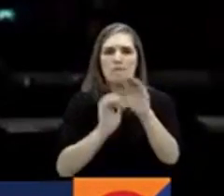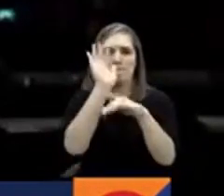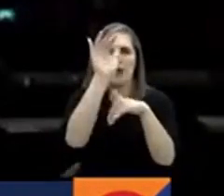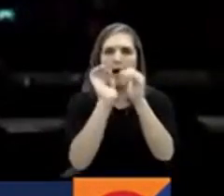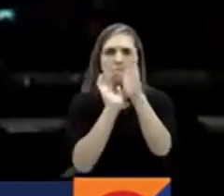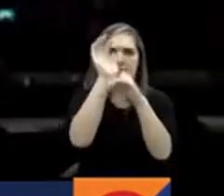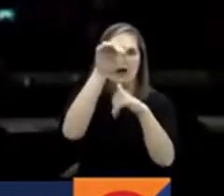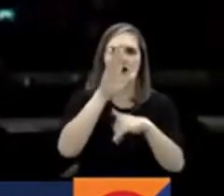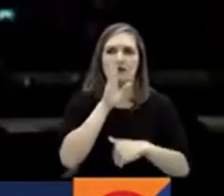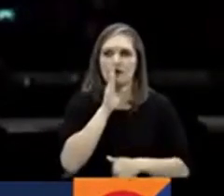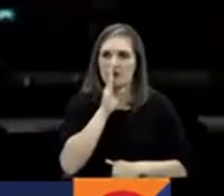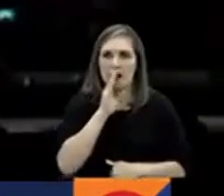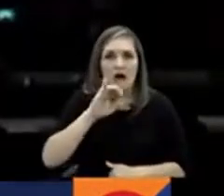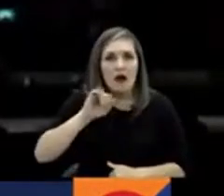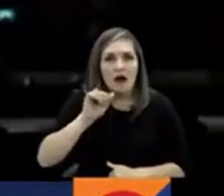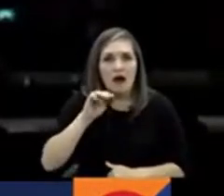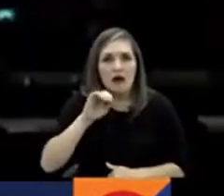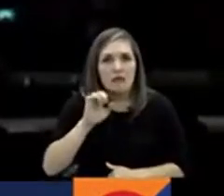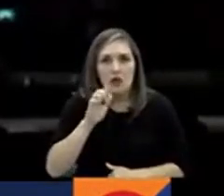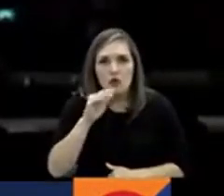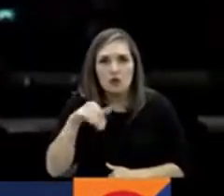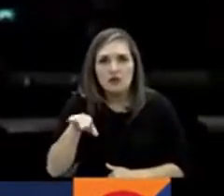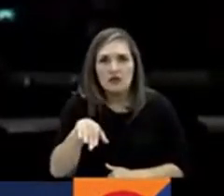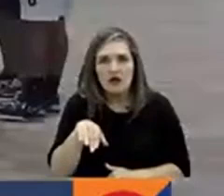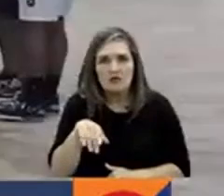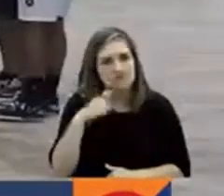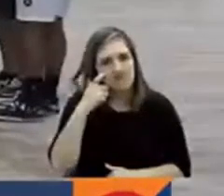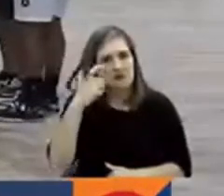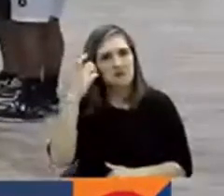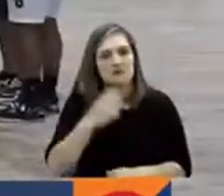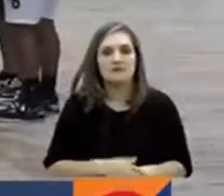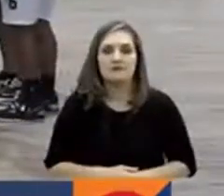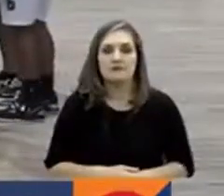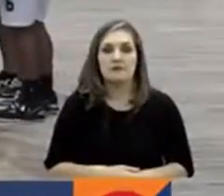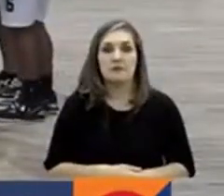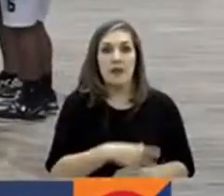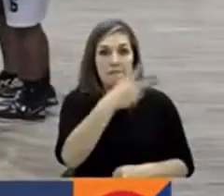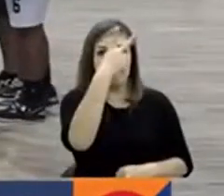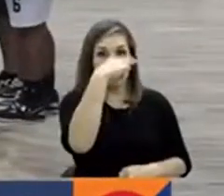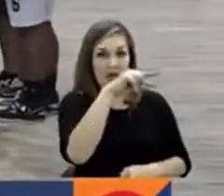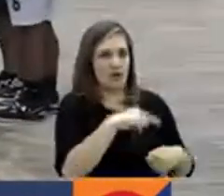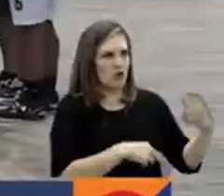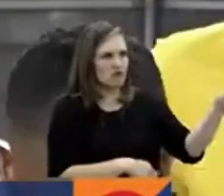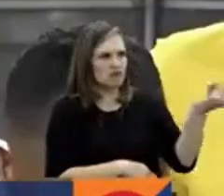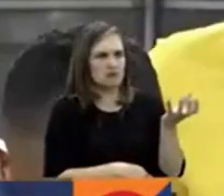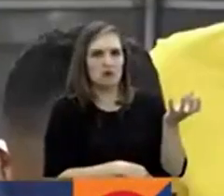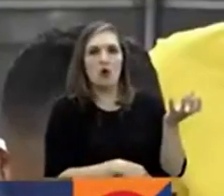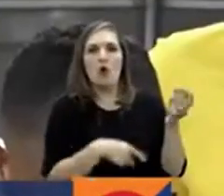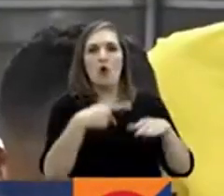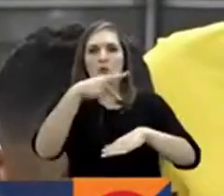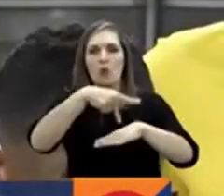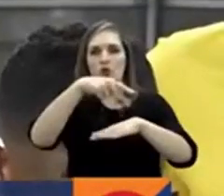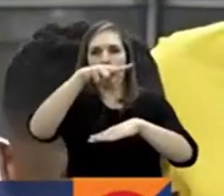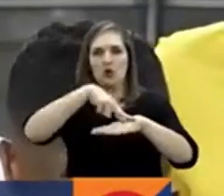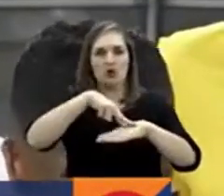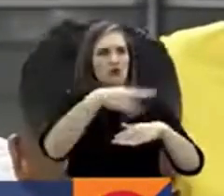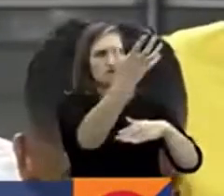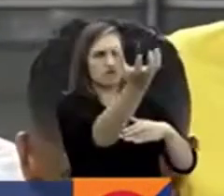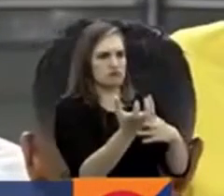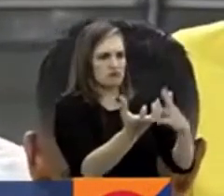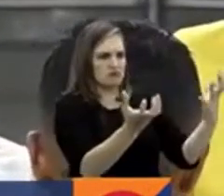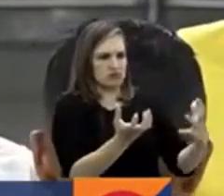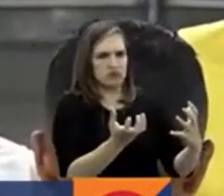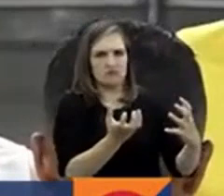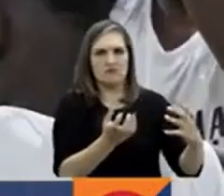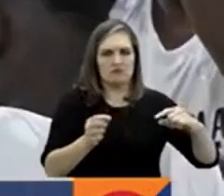partidos, y no está Jaime Echenique. México y Puerto Rico serán los rivales a enfrentar en el Coliseo Iván de Bedut. Los dos